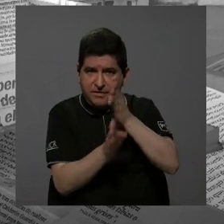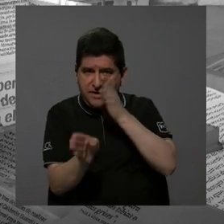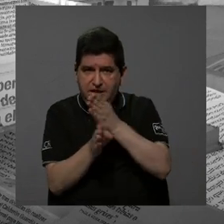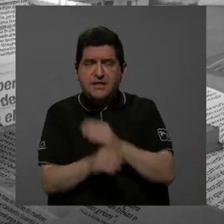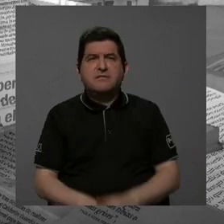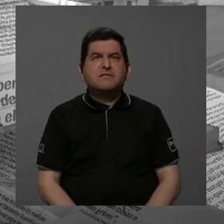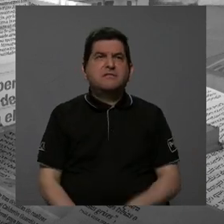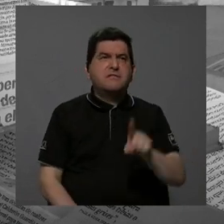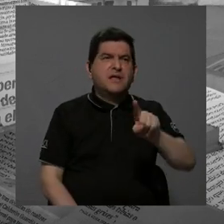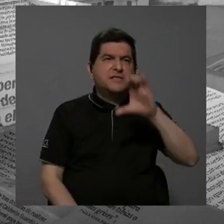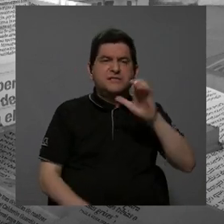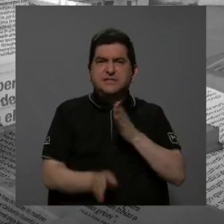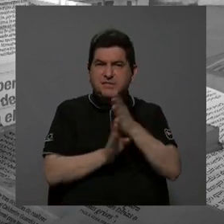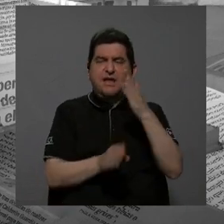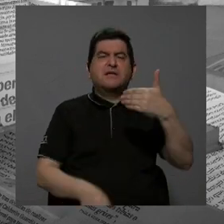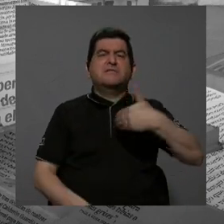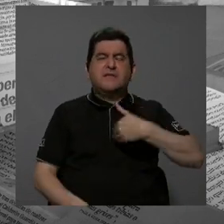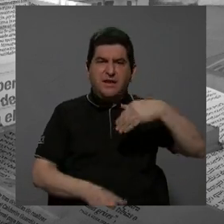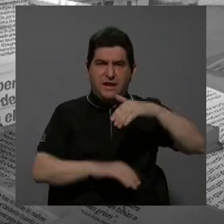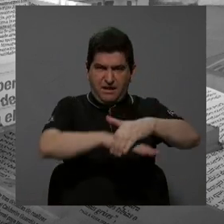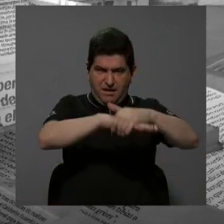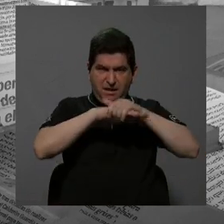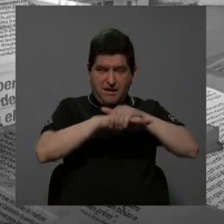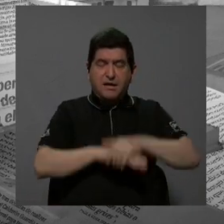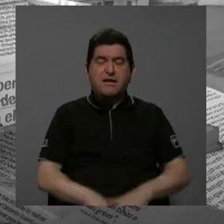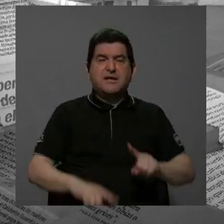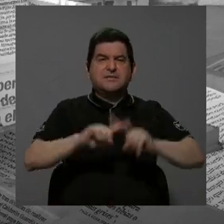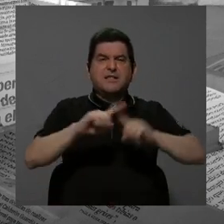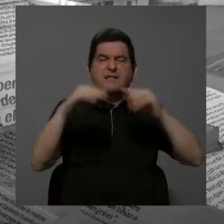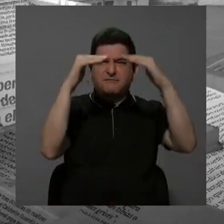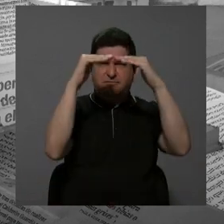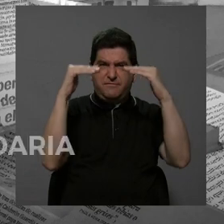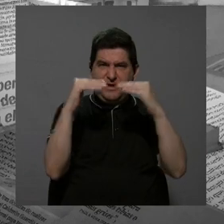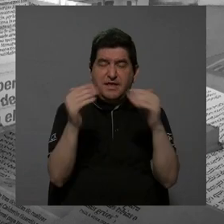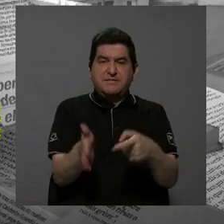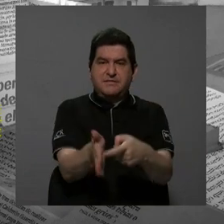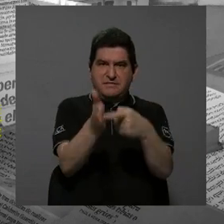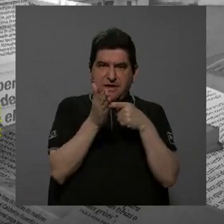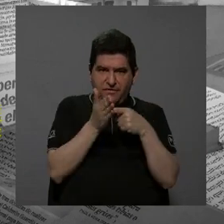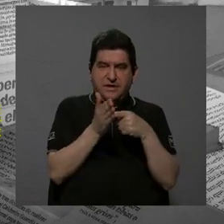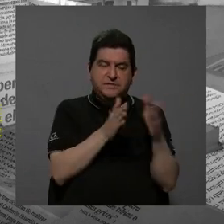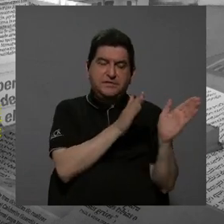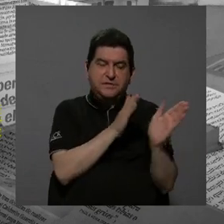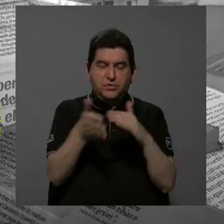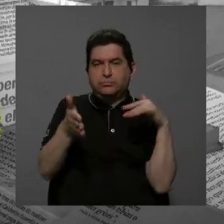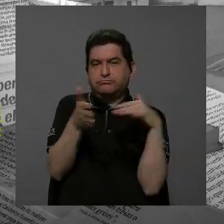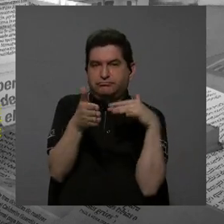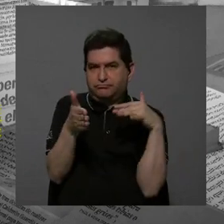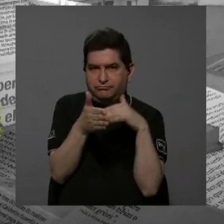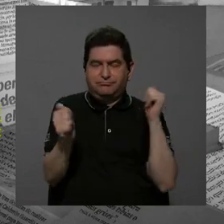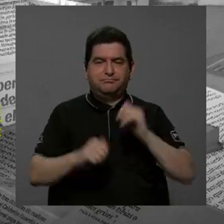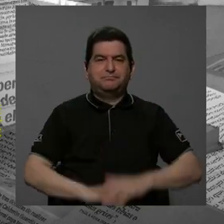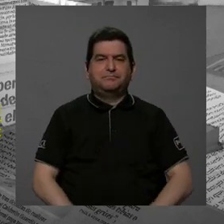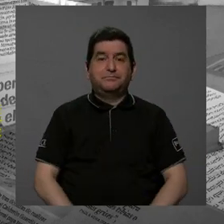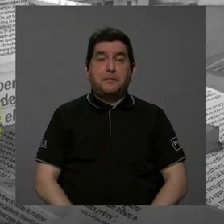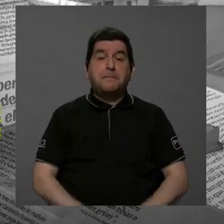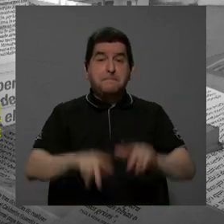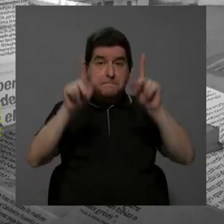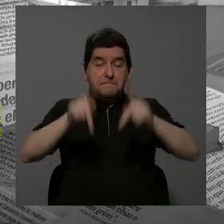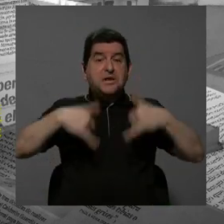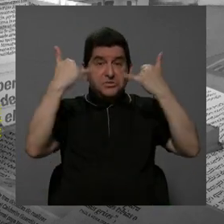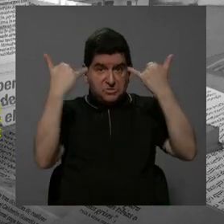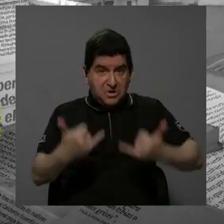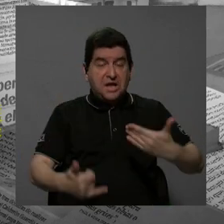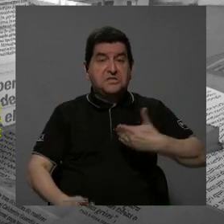cerca de 100 carreras que tienen inglés de algún nivel como requisito en su plan de estudios. Entonces, si la persona